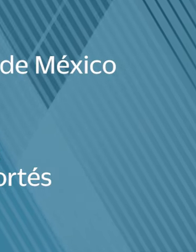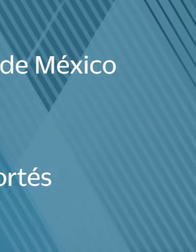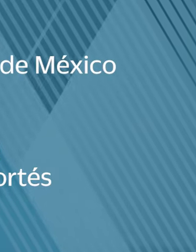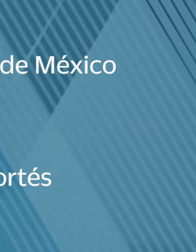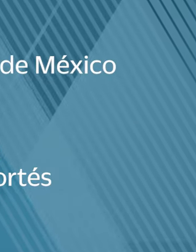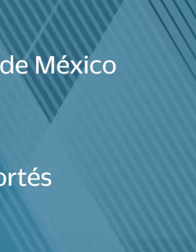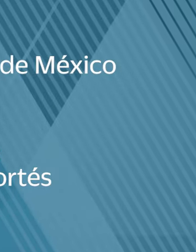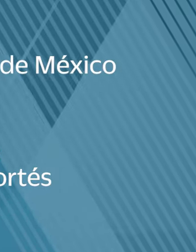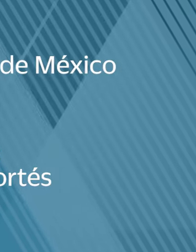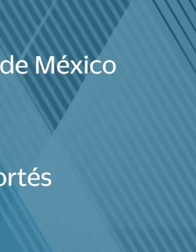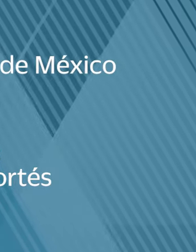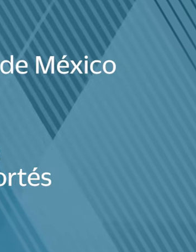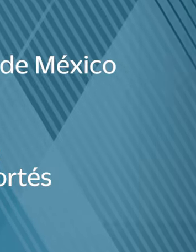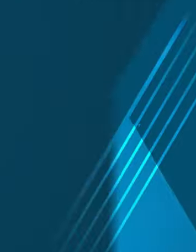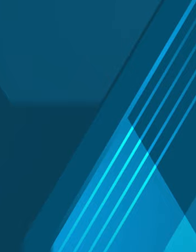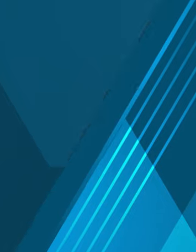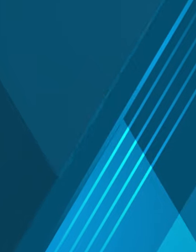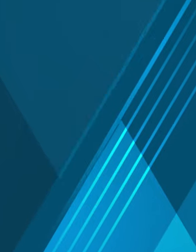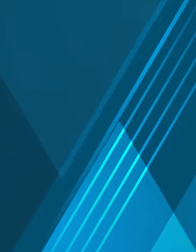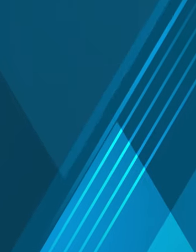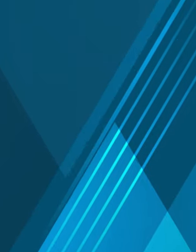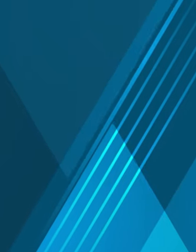vaya normalizando la situación de seguridad en Sinaloa.